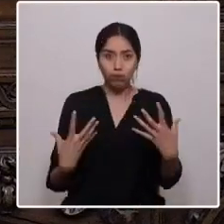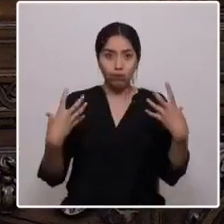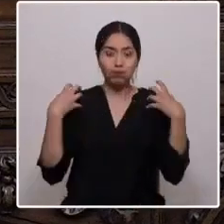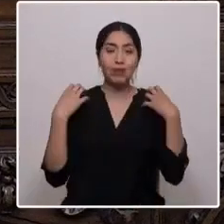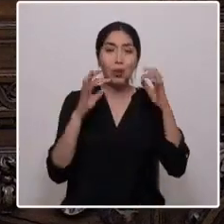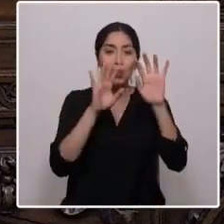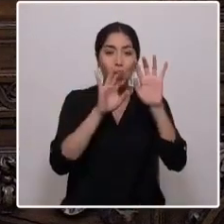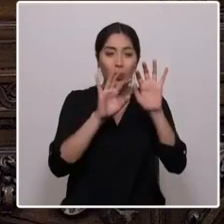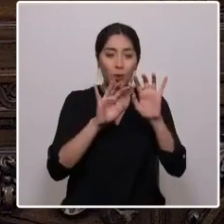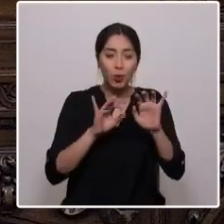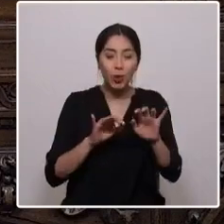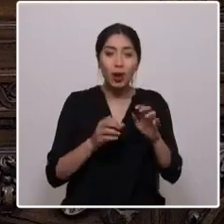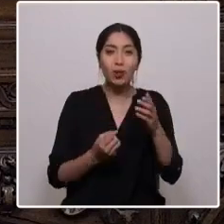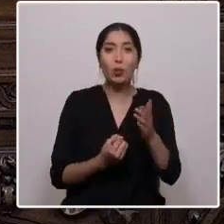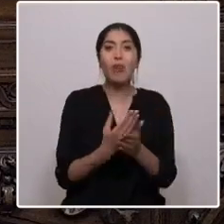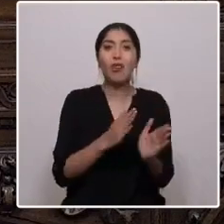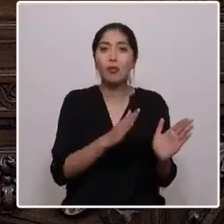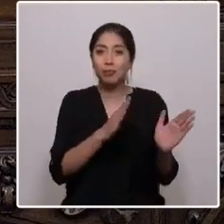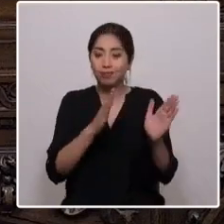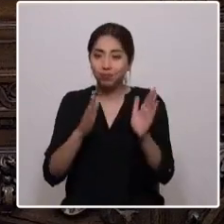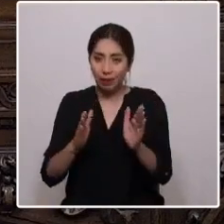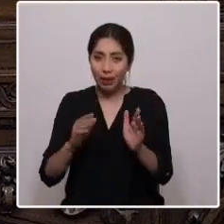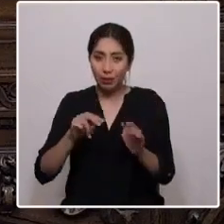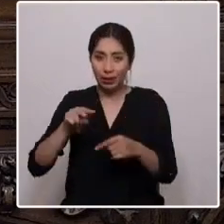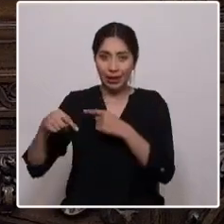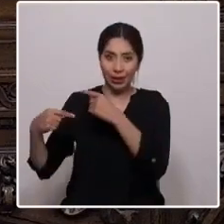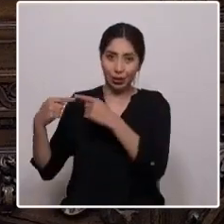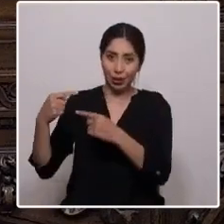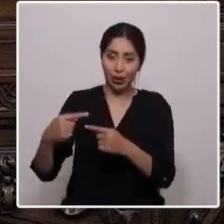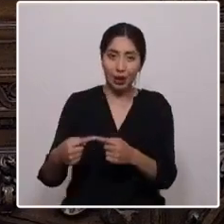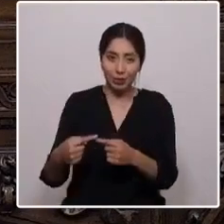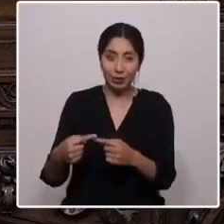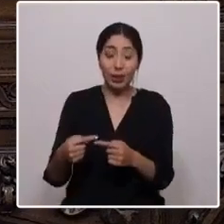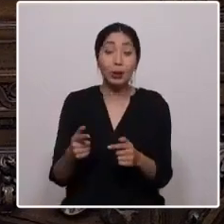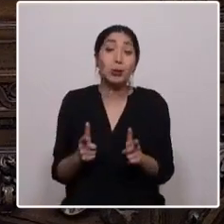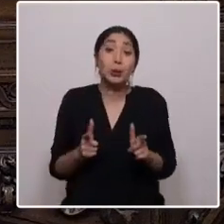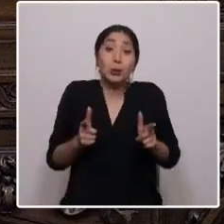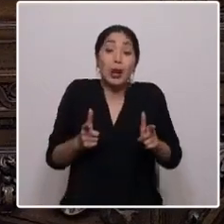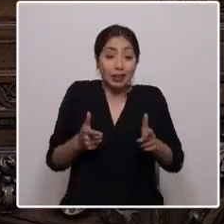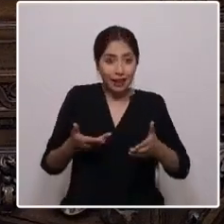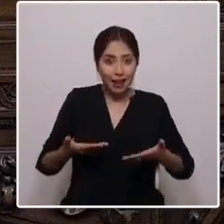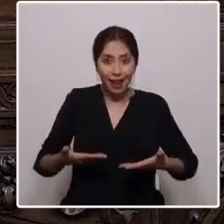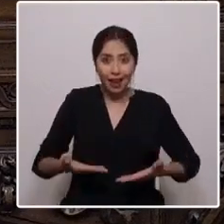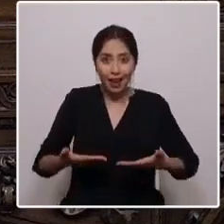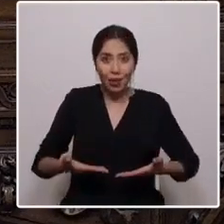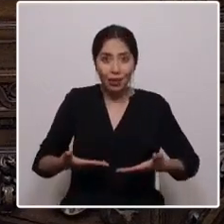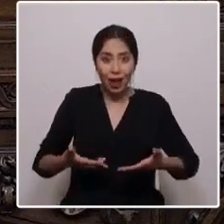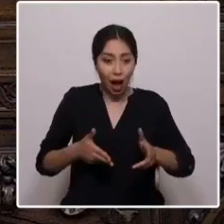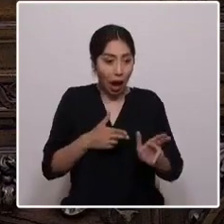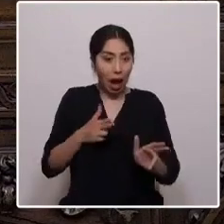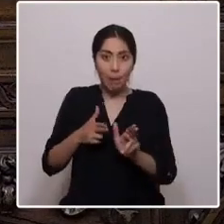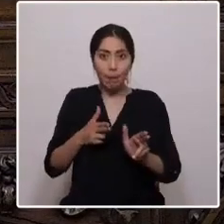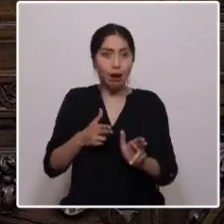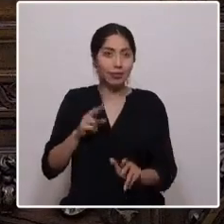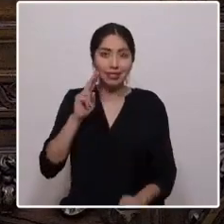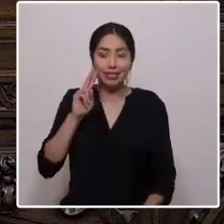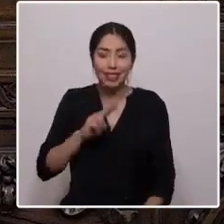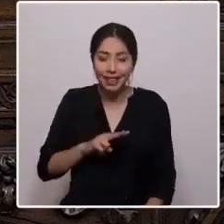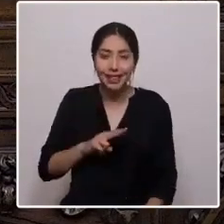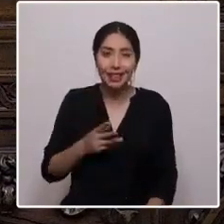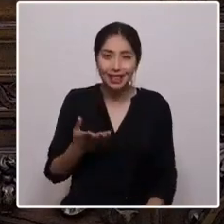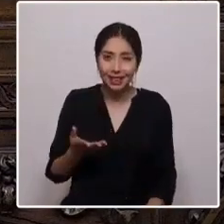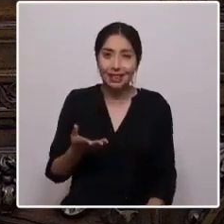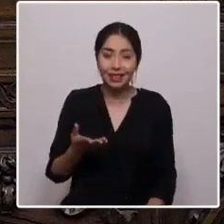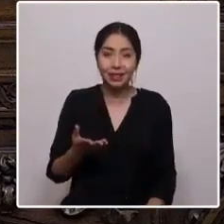capítulo en nuestra historia. Afortunadamente, esta vez, las armas no tienen filo ni son de